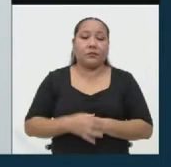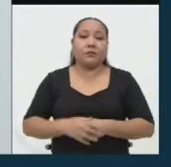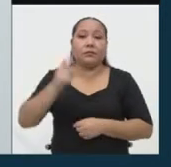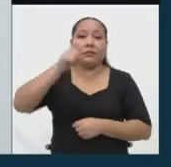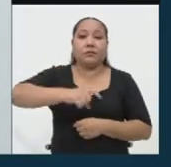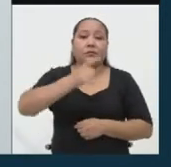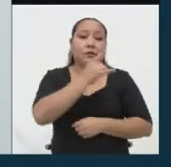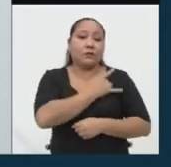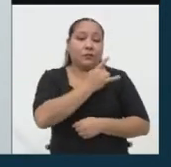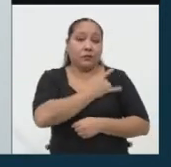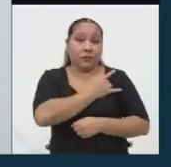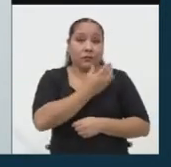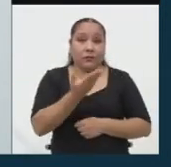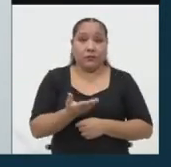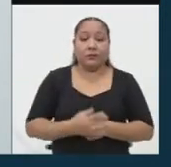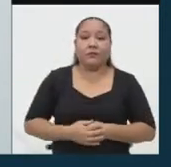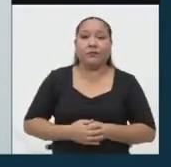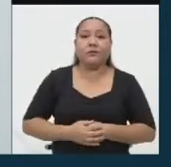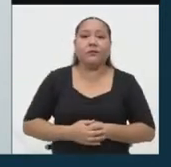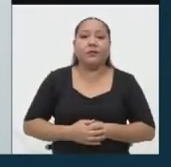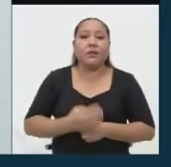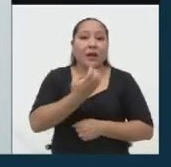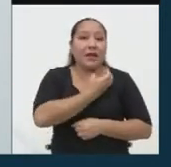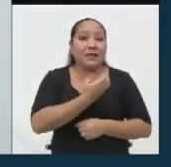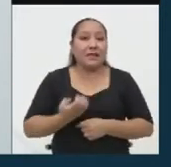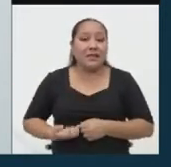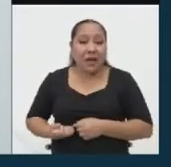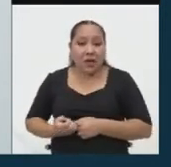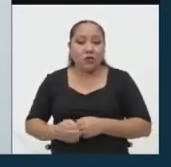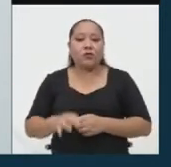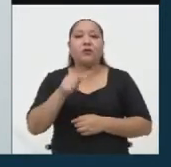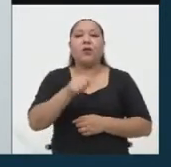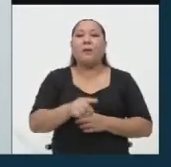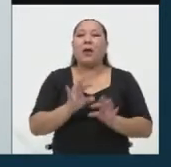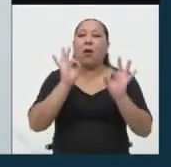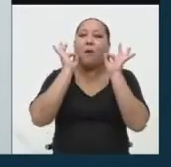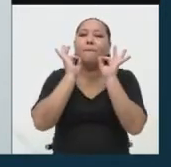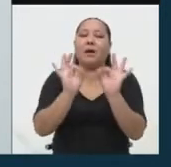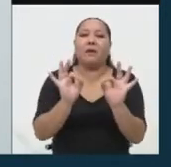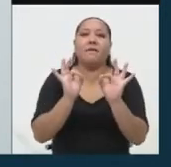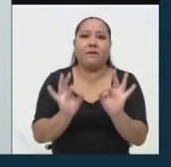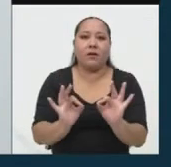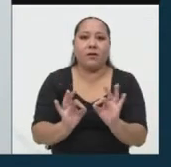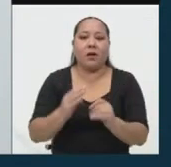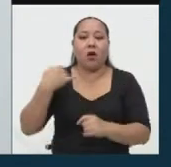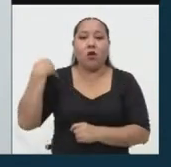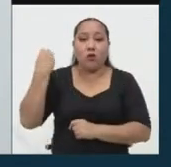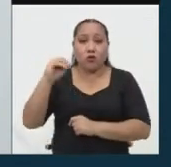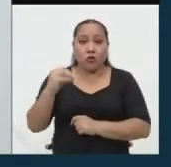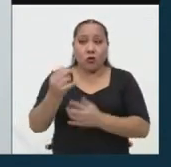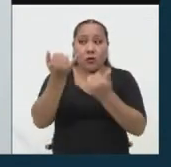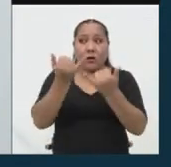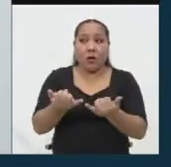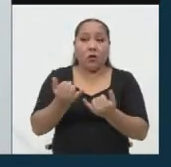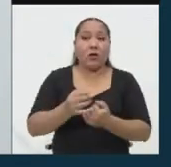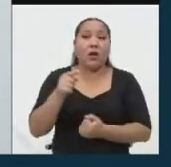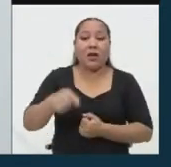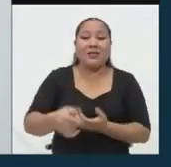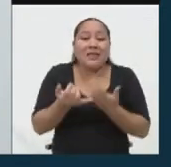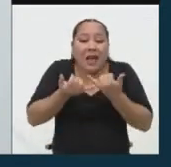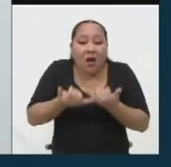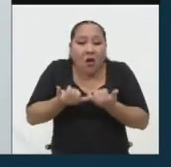universidades públicas al nivel A1 de hoy en día. Los jóvenes de hoy son el